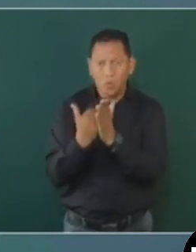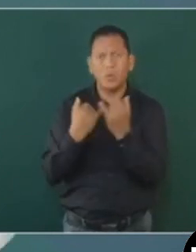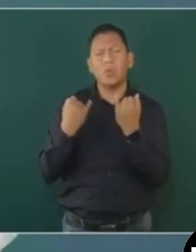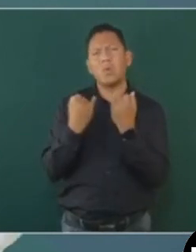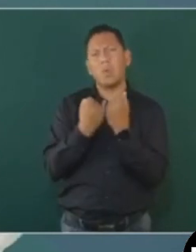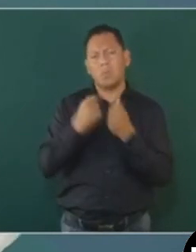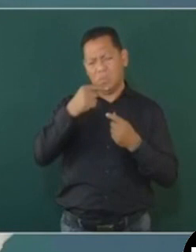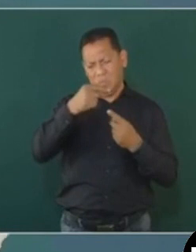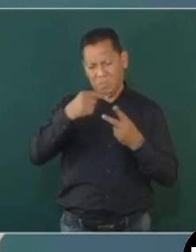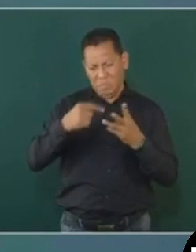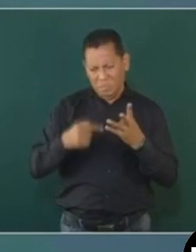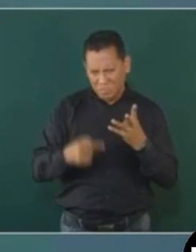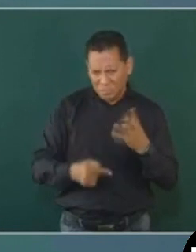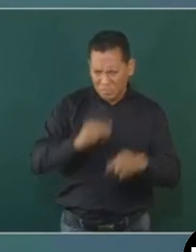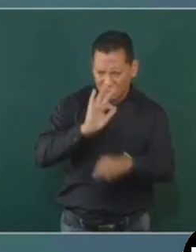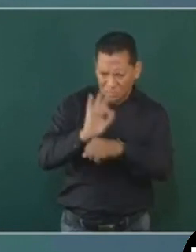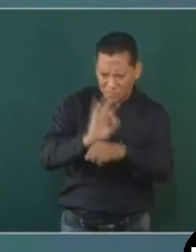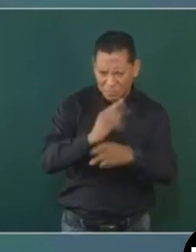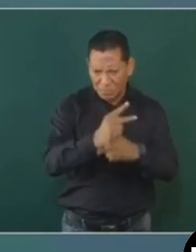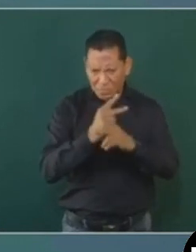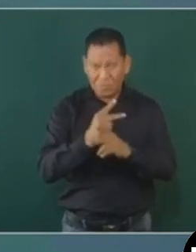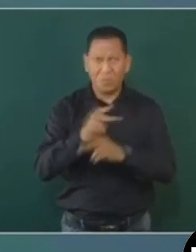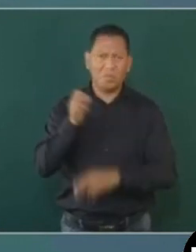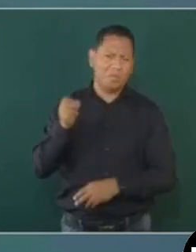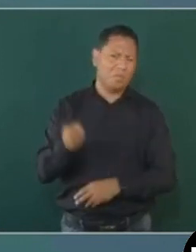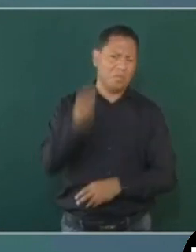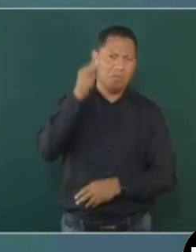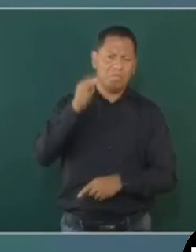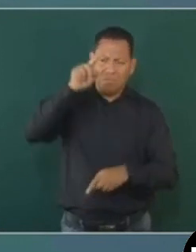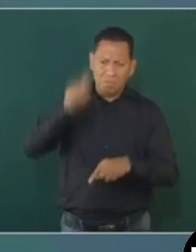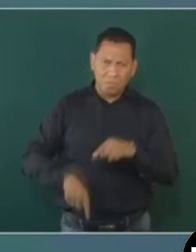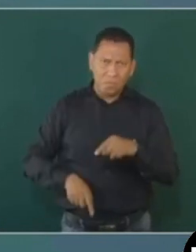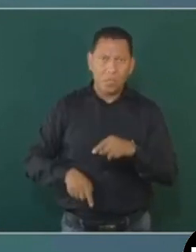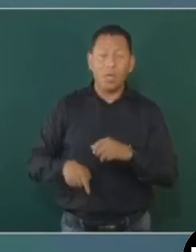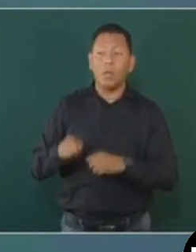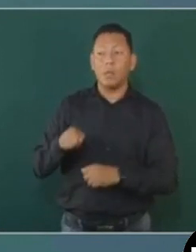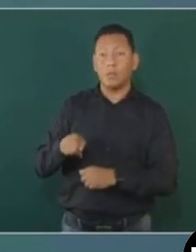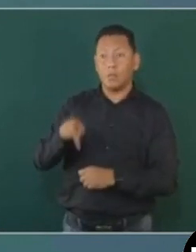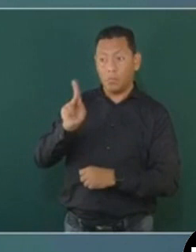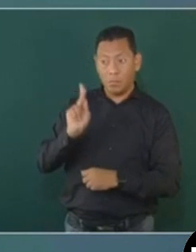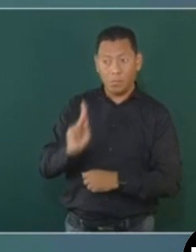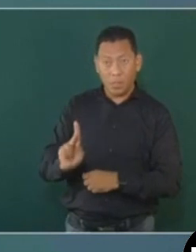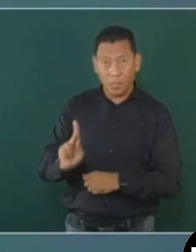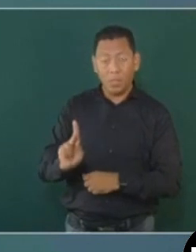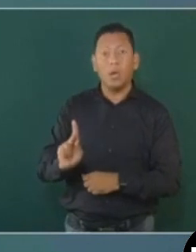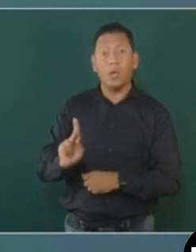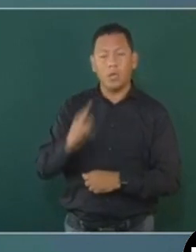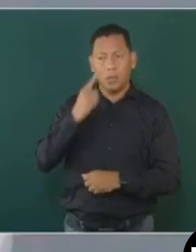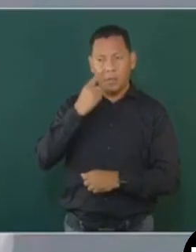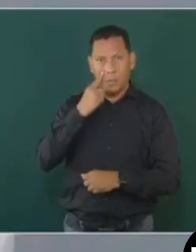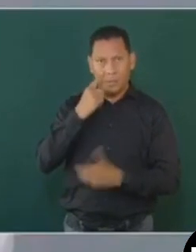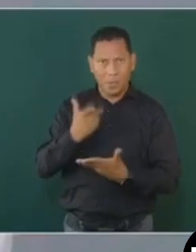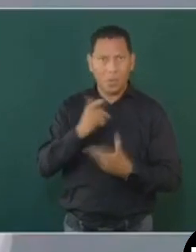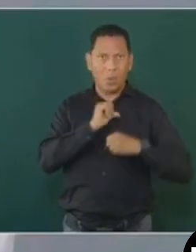prestaciones, esos privilegios. Sin embargo, en el Poder